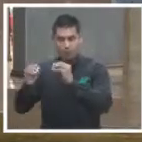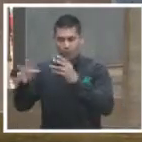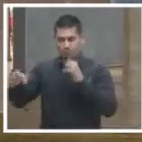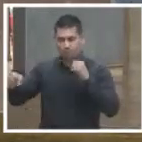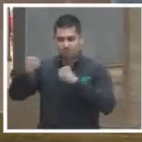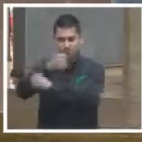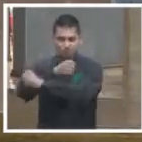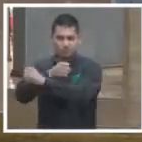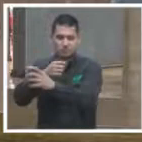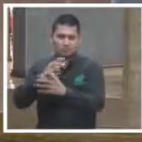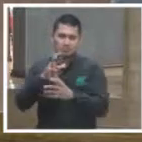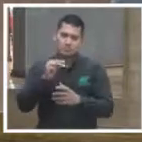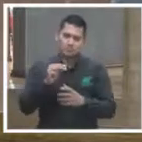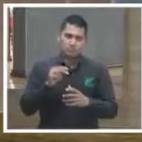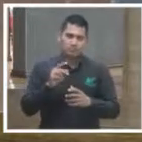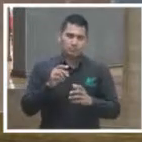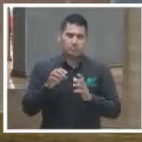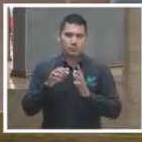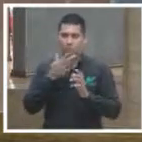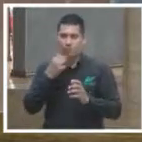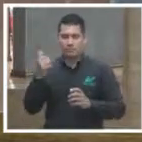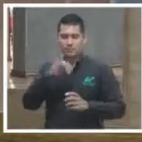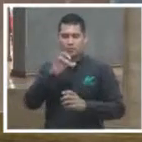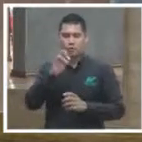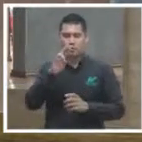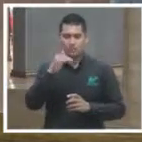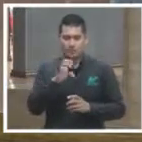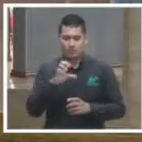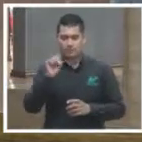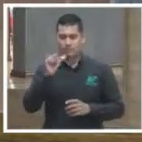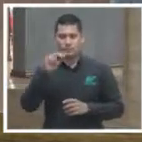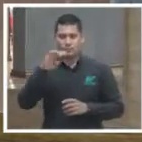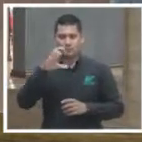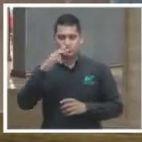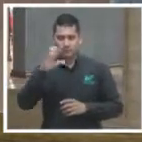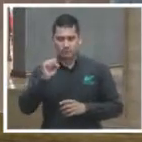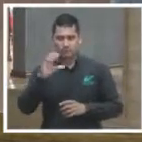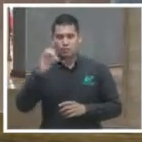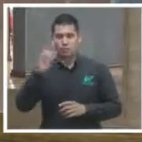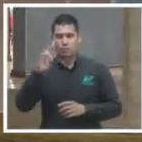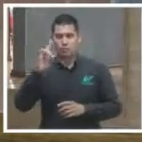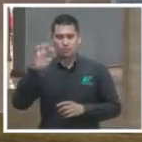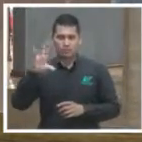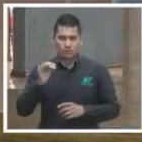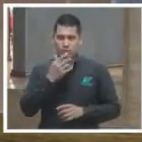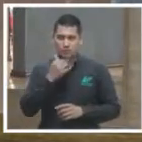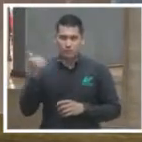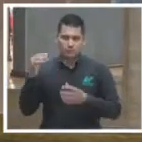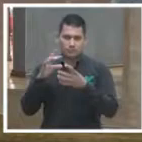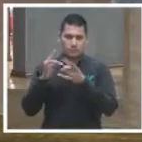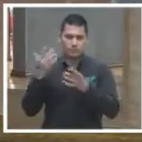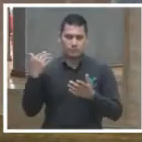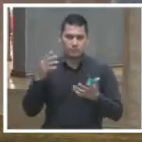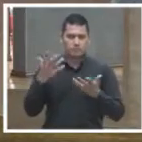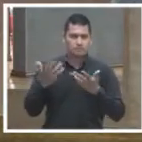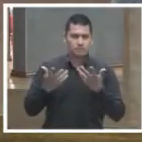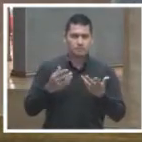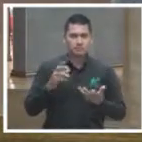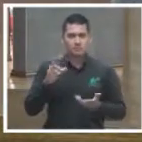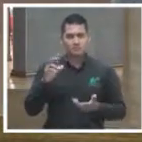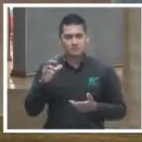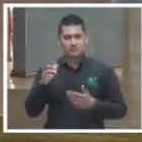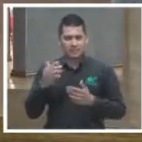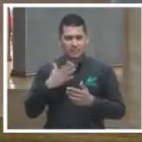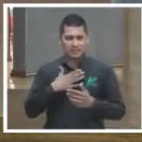decía Jorge Sánchez Cordero y por cierto me molesta que me